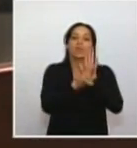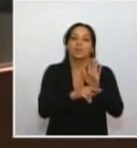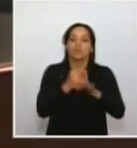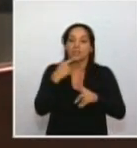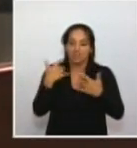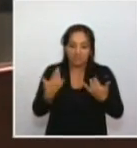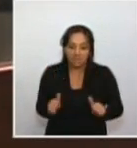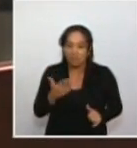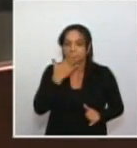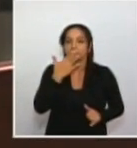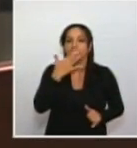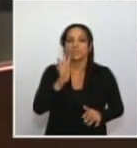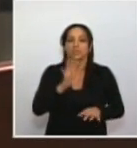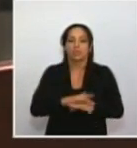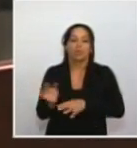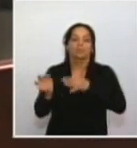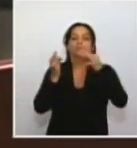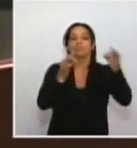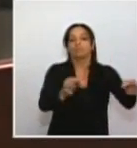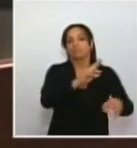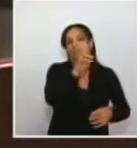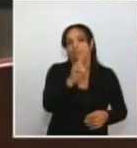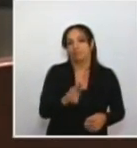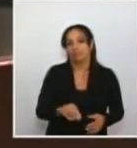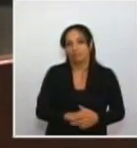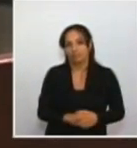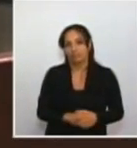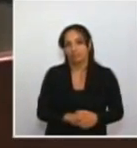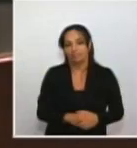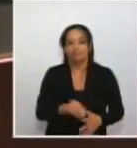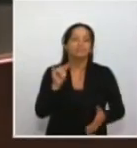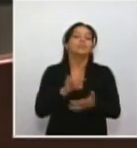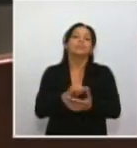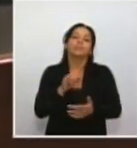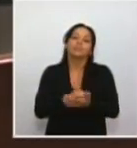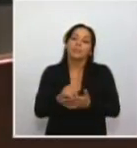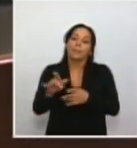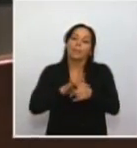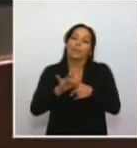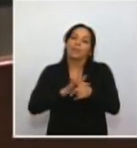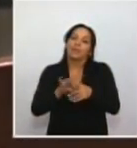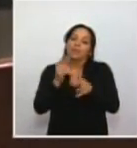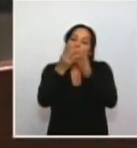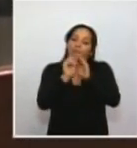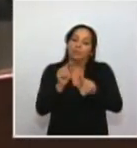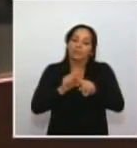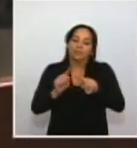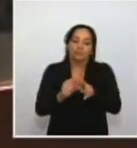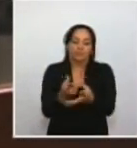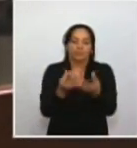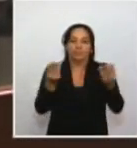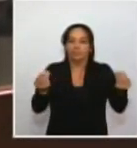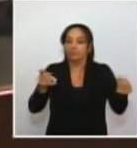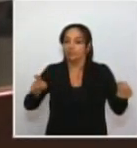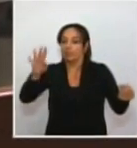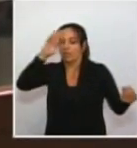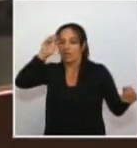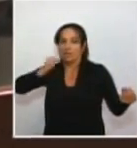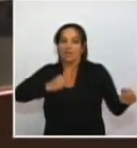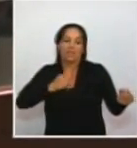quedó para marzo, en el que está incluido el tratamiento diferenciado para los militares.